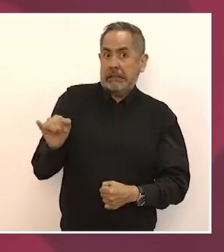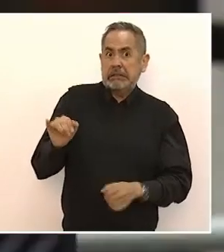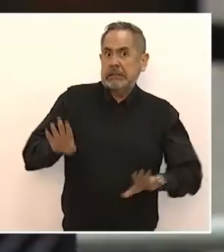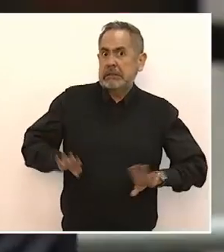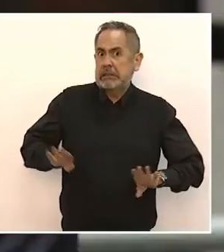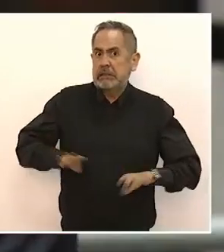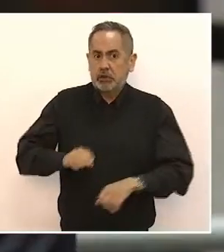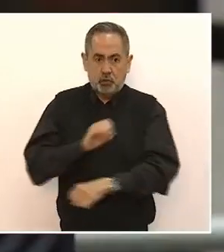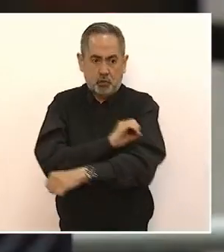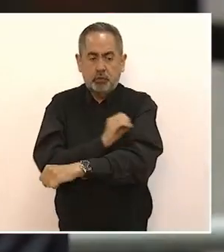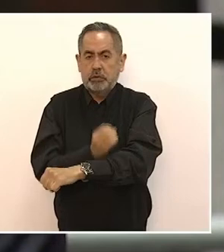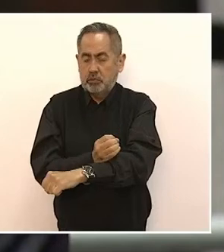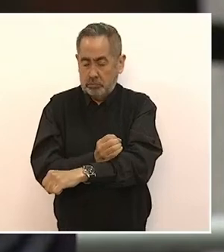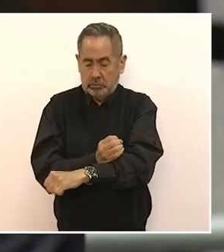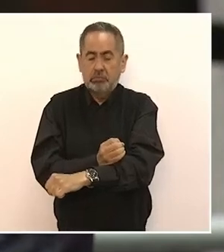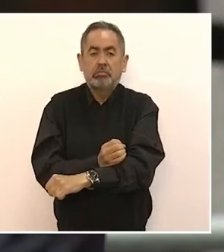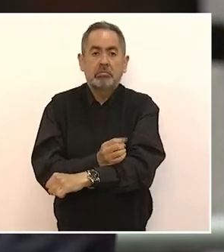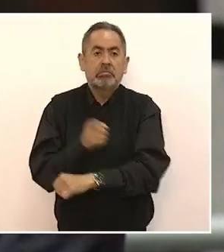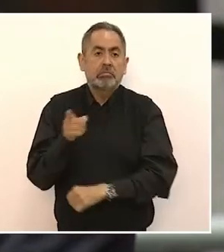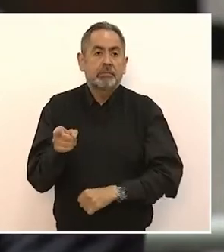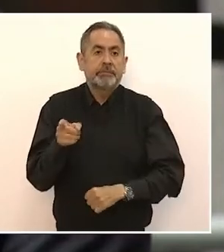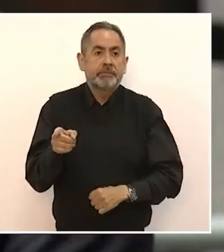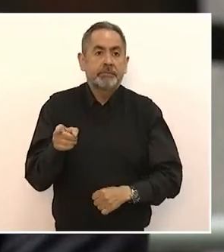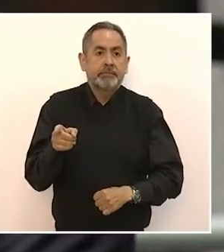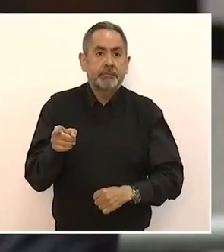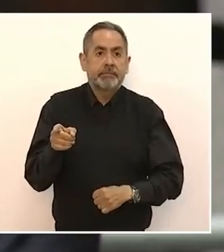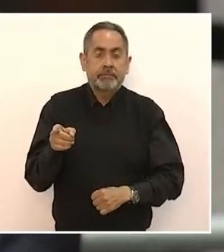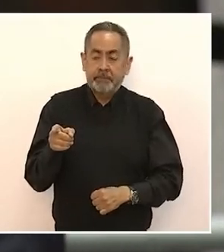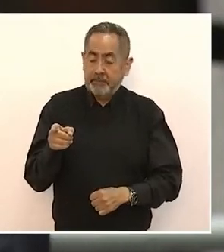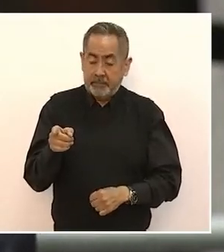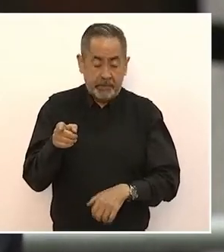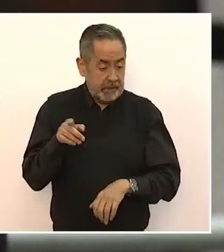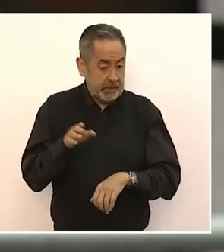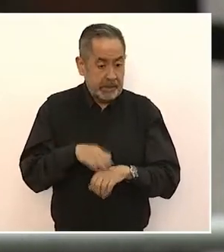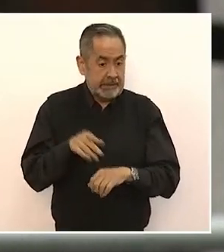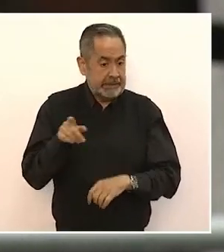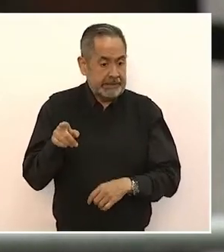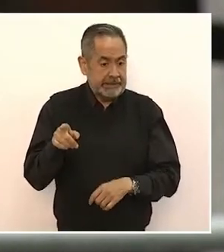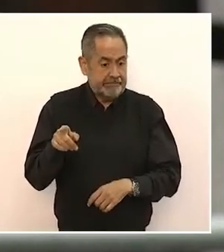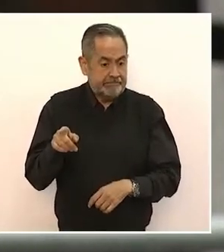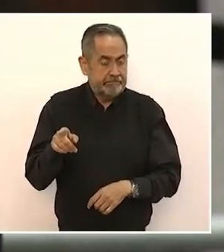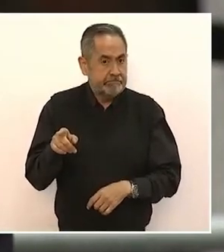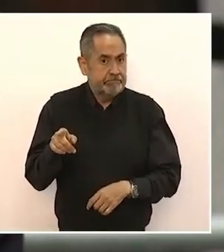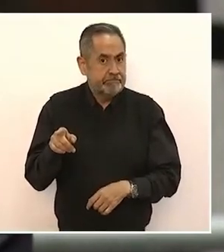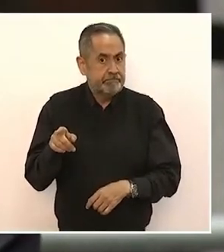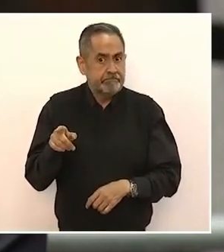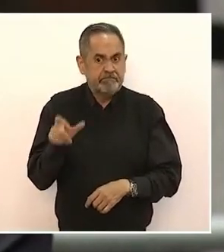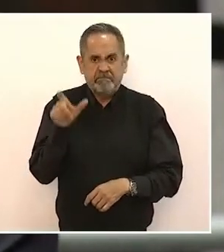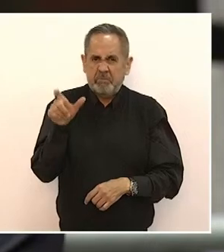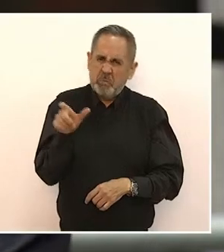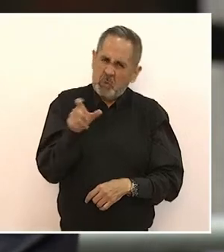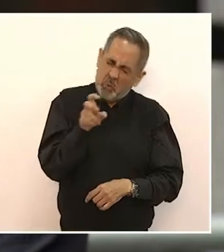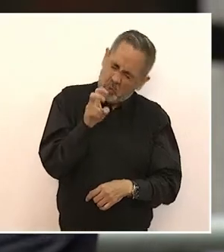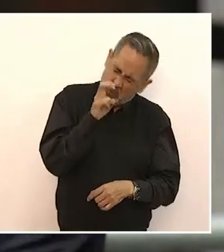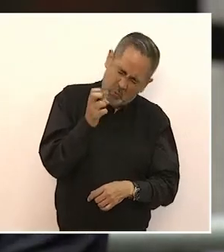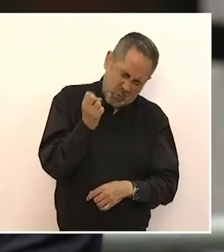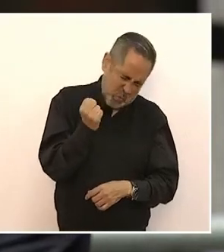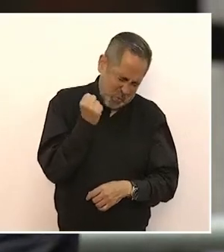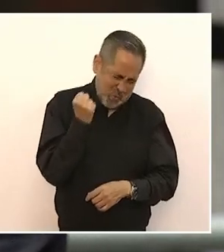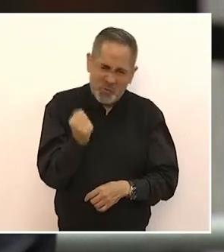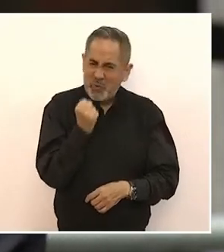de los más estrictos, duros